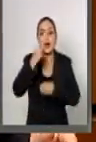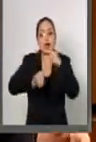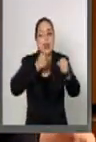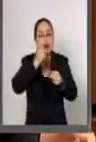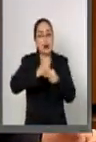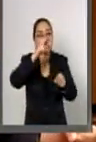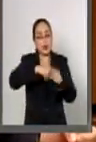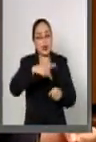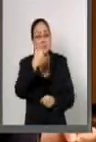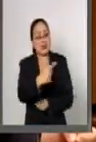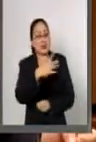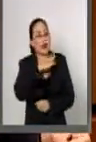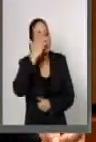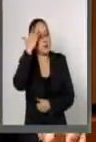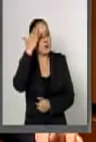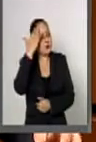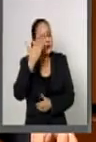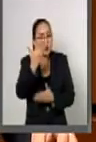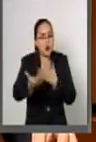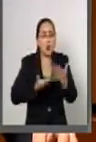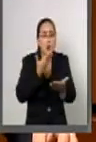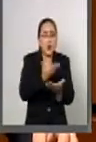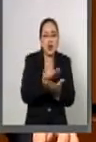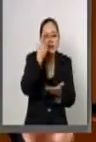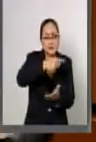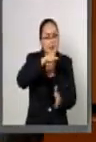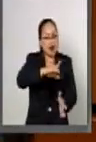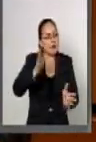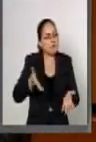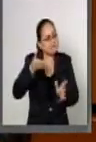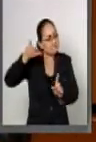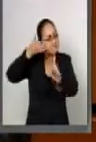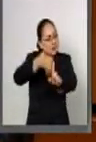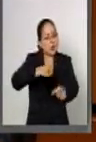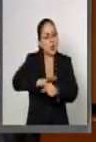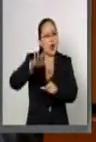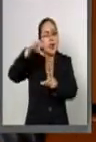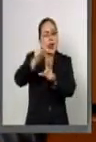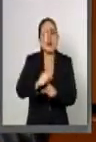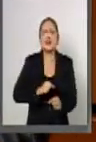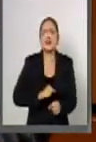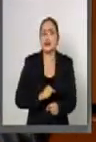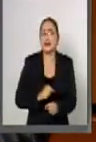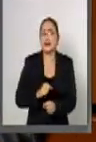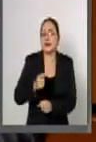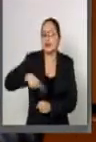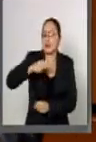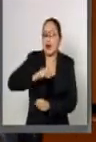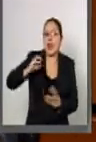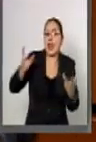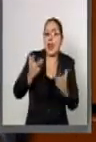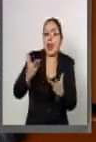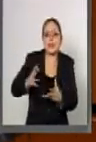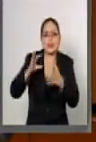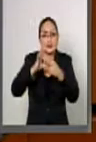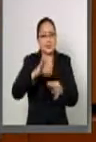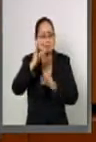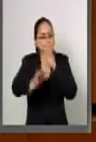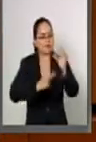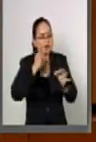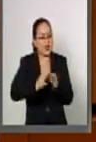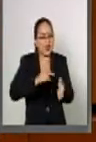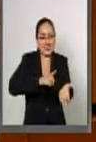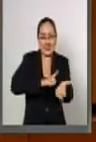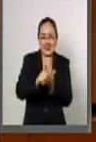diversas propuestas encaminadas hacia el propósito de garantizar el disfrute y el ejercicio pleno de sus